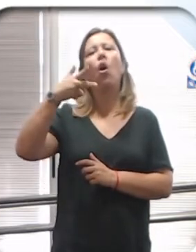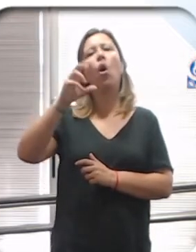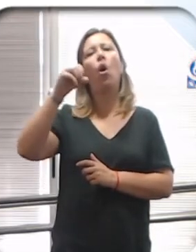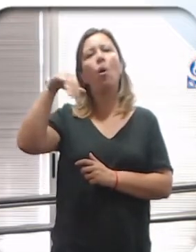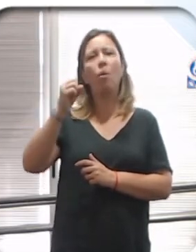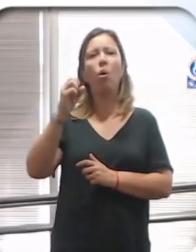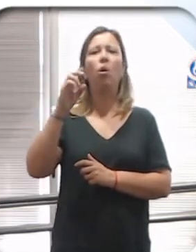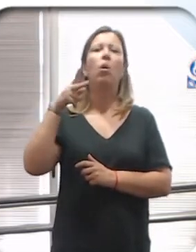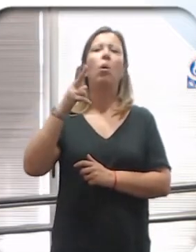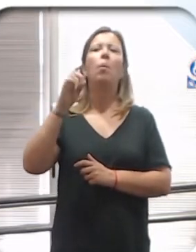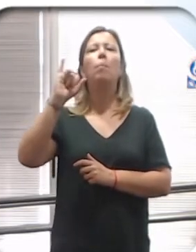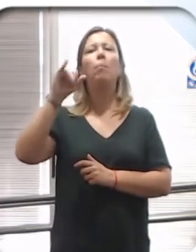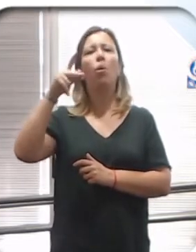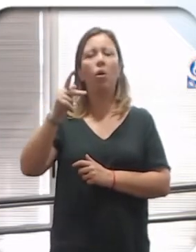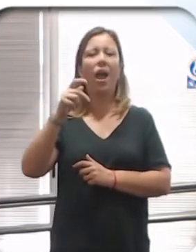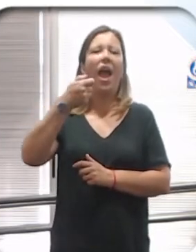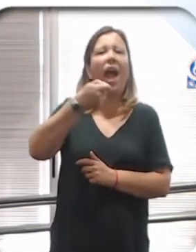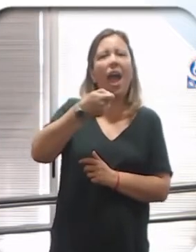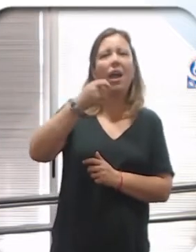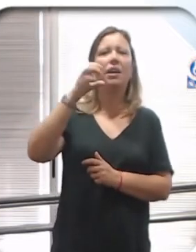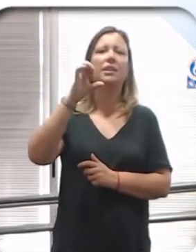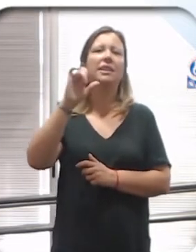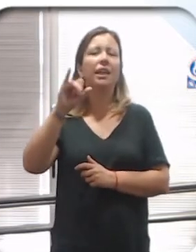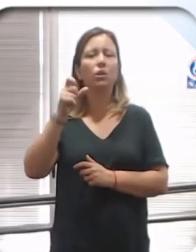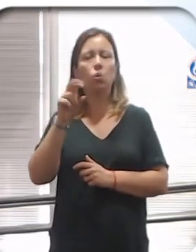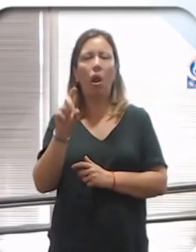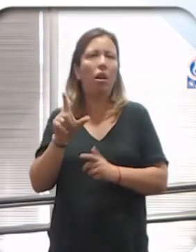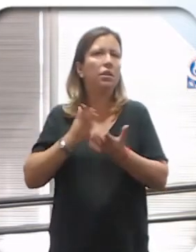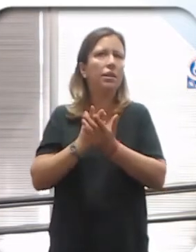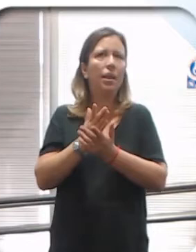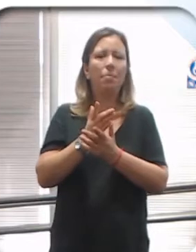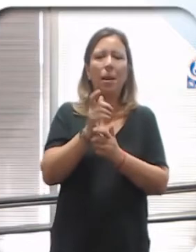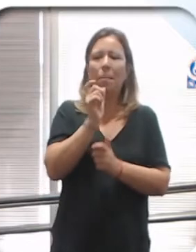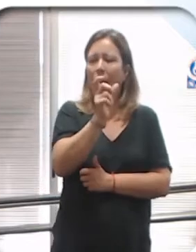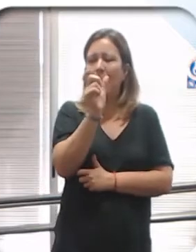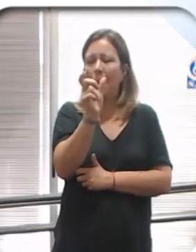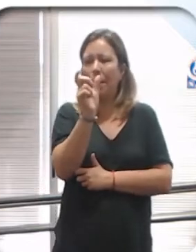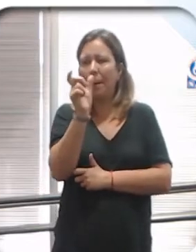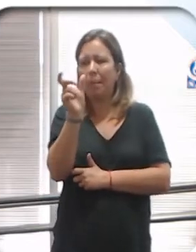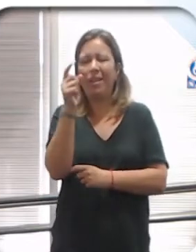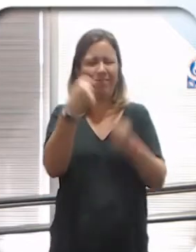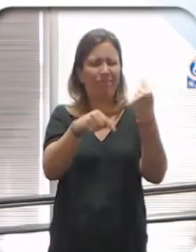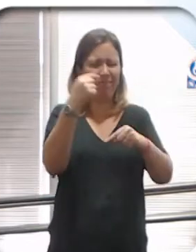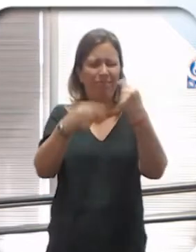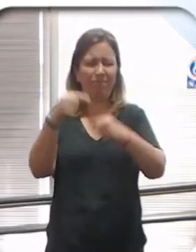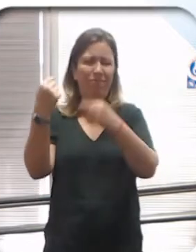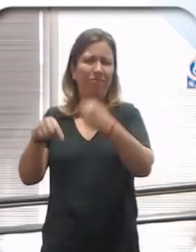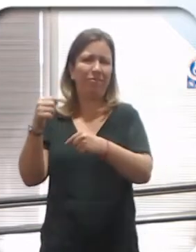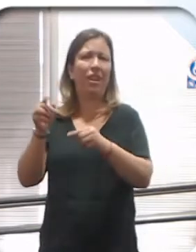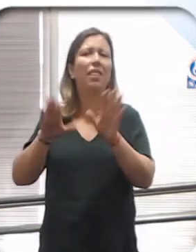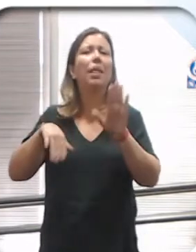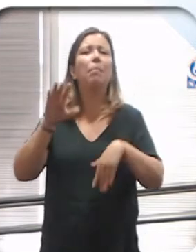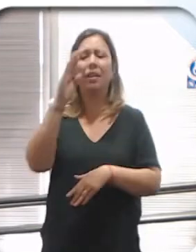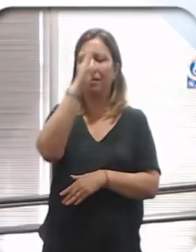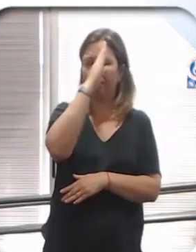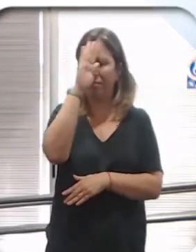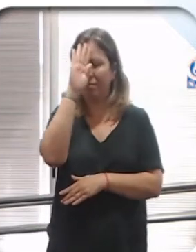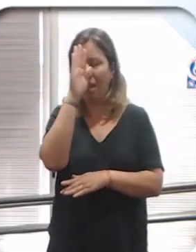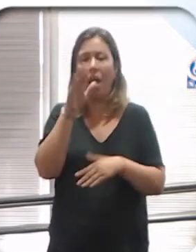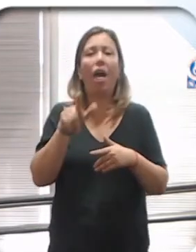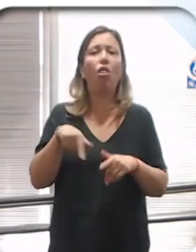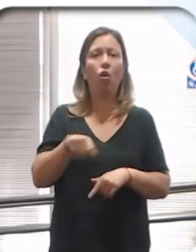bi, pansexual, asexual, y todo lo que hay de diversidad y variedad en lo que es la orientación.